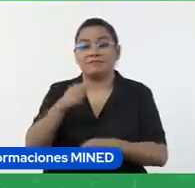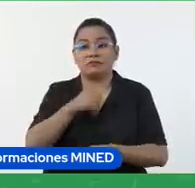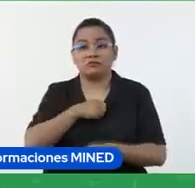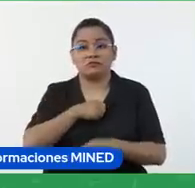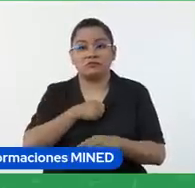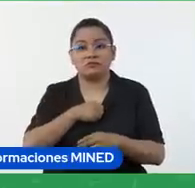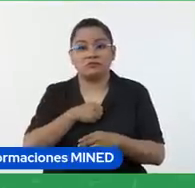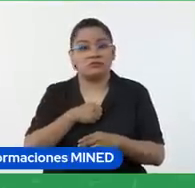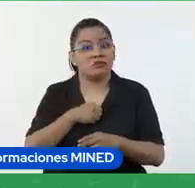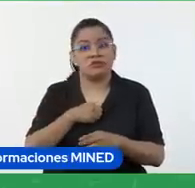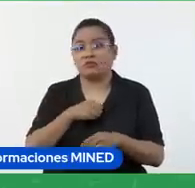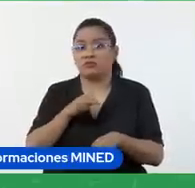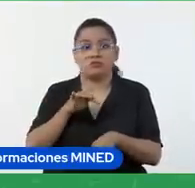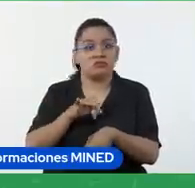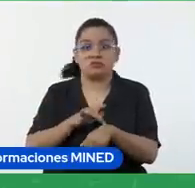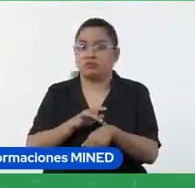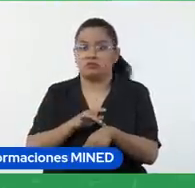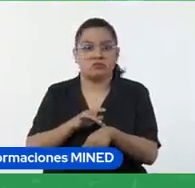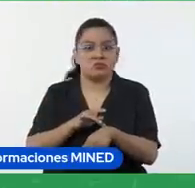evidencia.